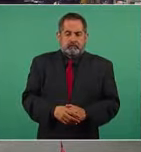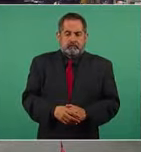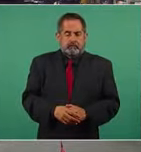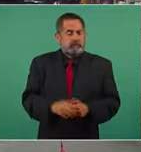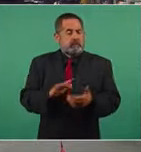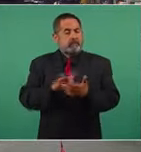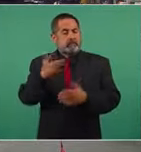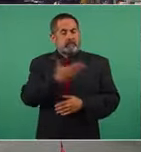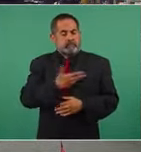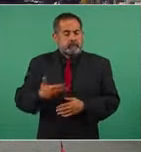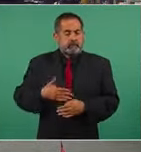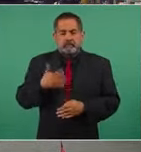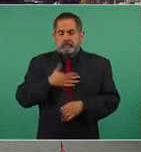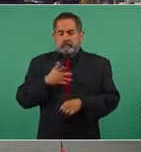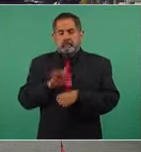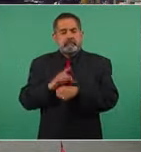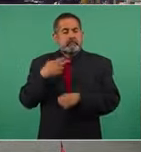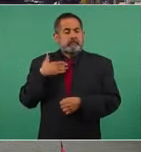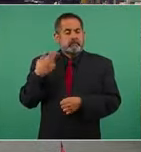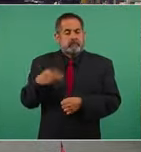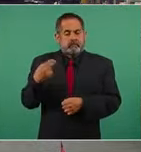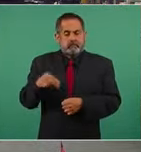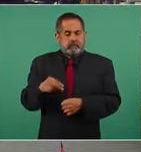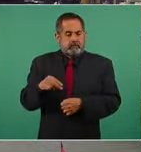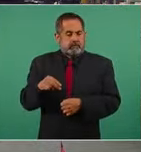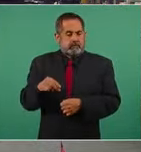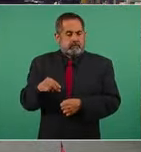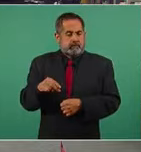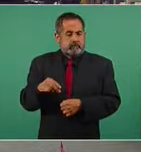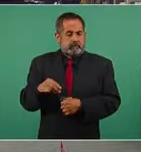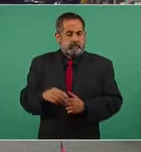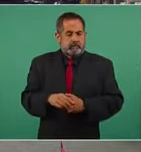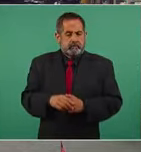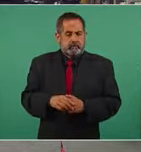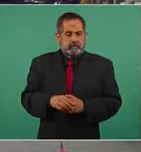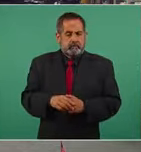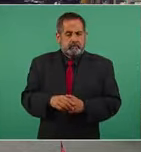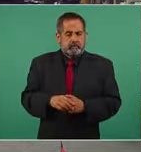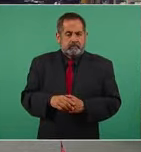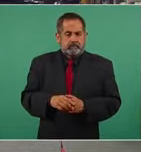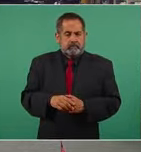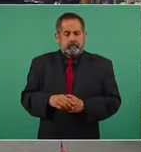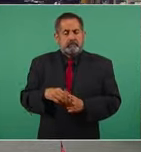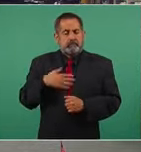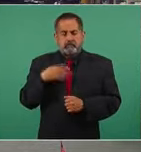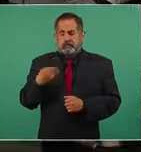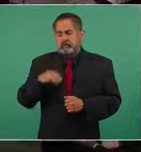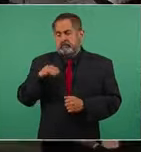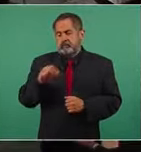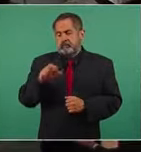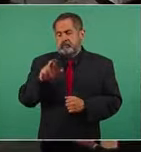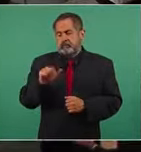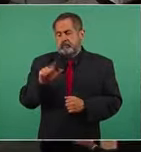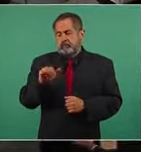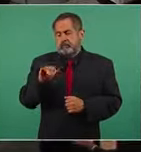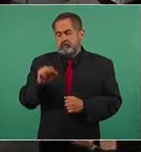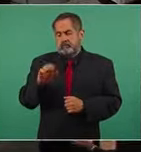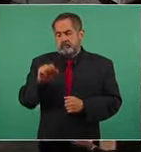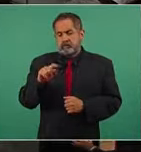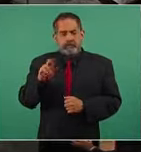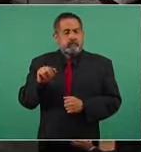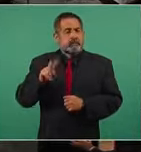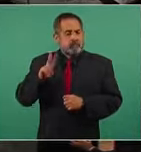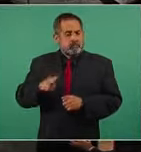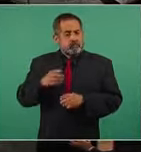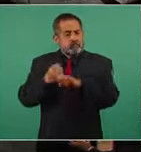Gracias, presidente. Buenos días. Mi nombre es… Ay, perdón. Mi nombre es María Luisa Estrada, soy del Estado de